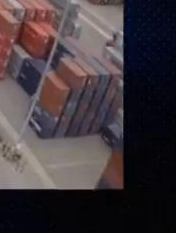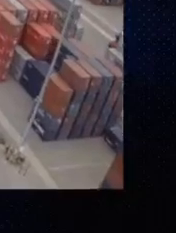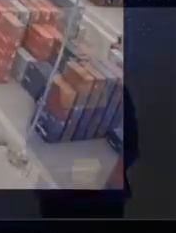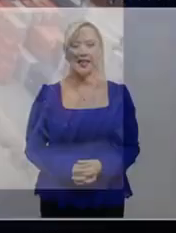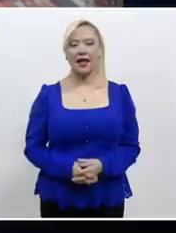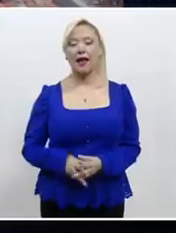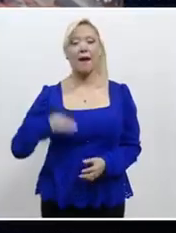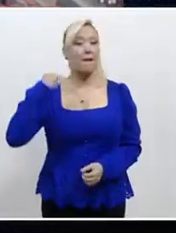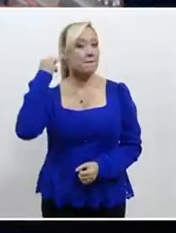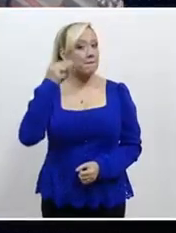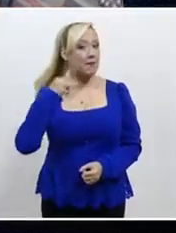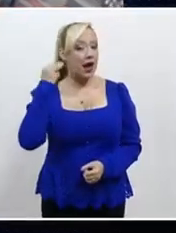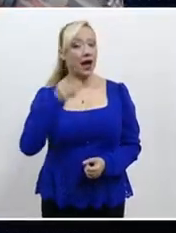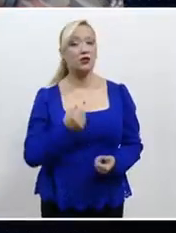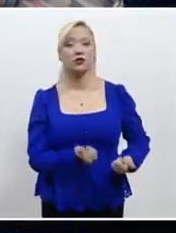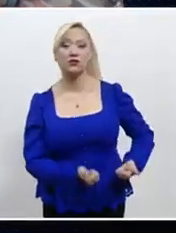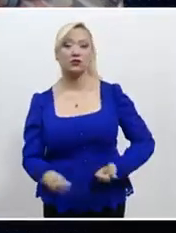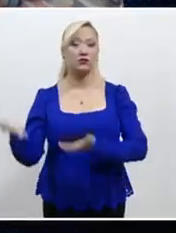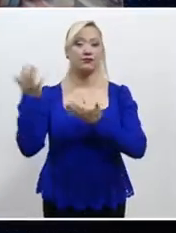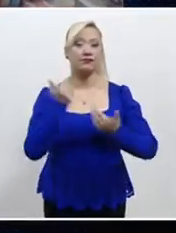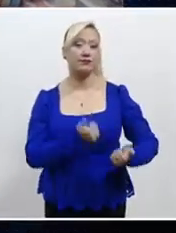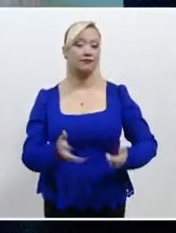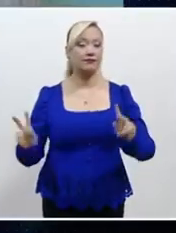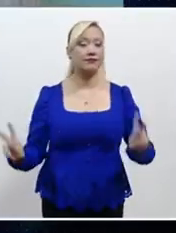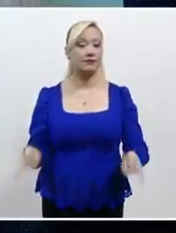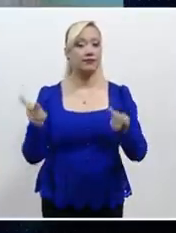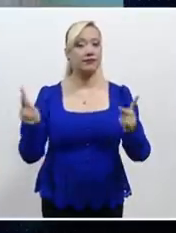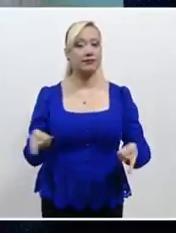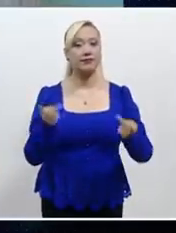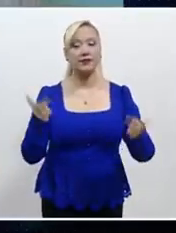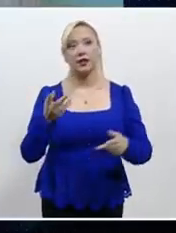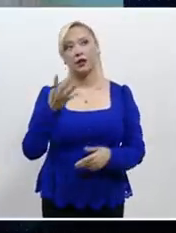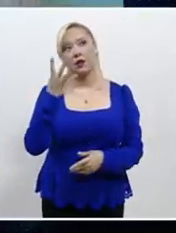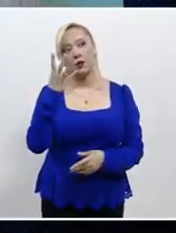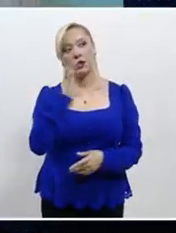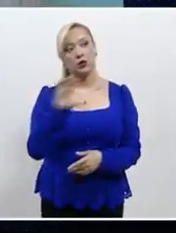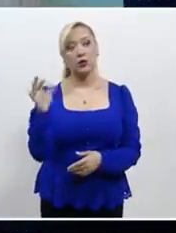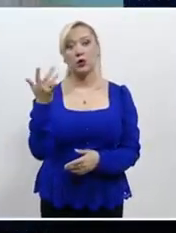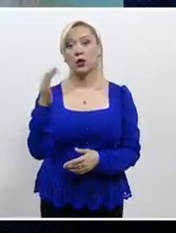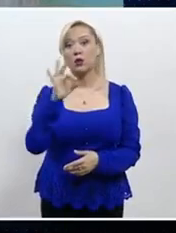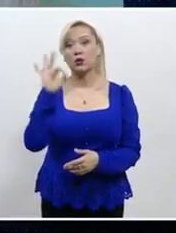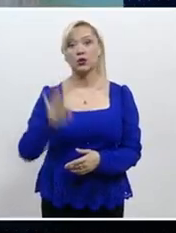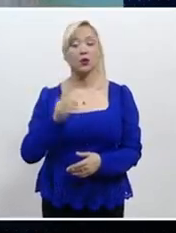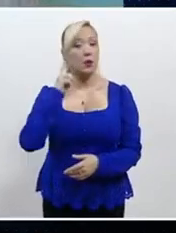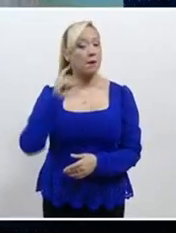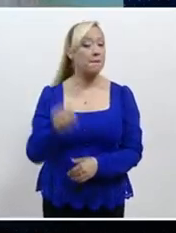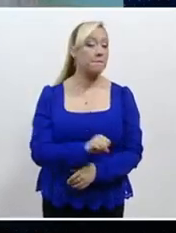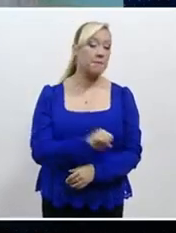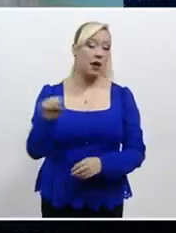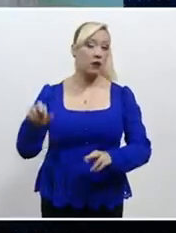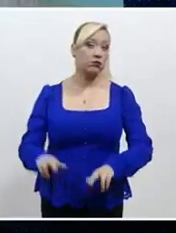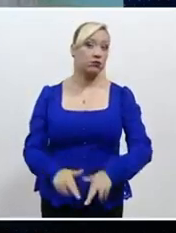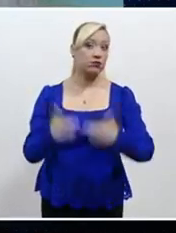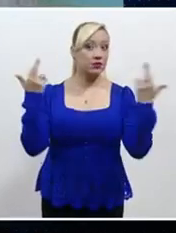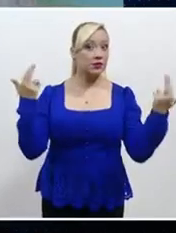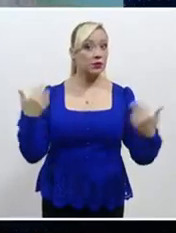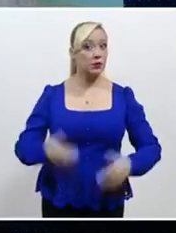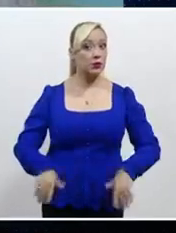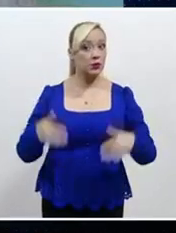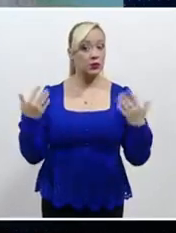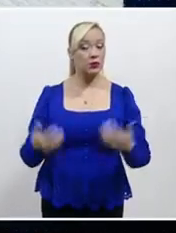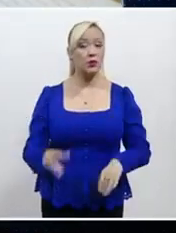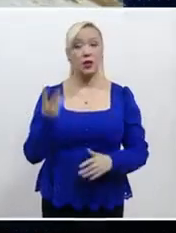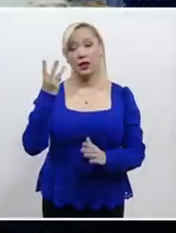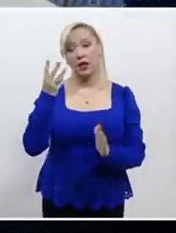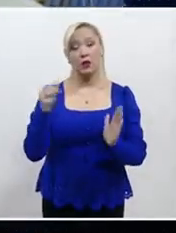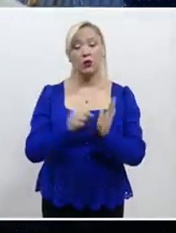En marzo, las exportaciones de mercancías aumentaron 4.50% mensual, rompiendo récord a tasa anual con un avance